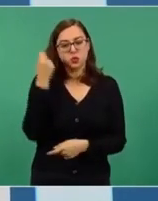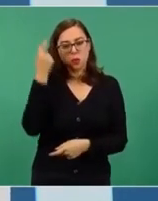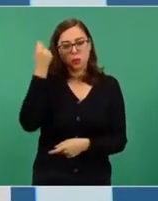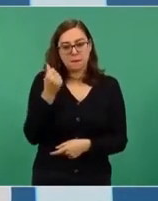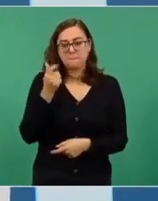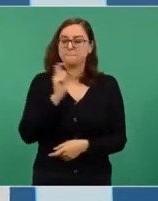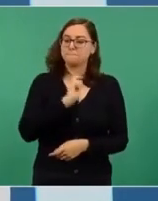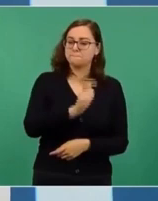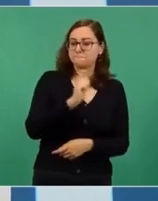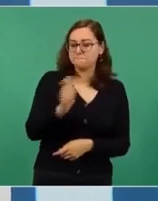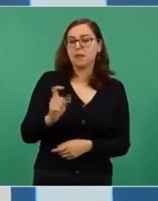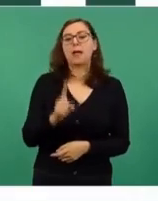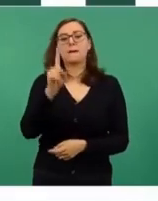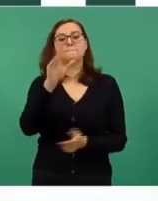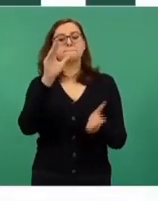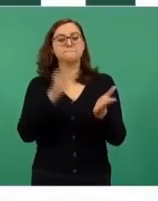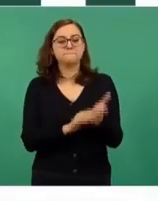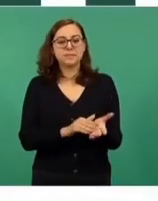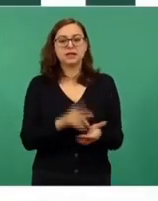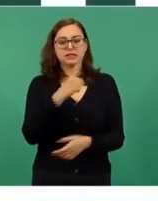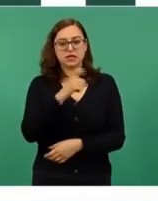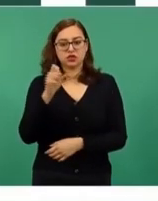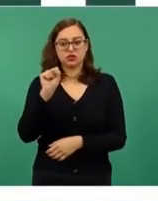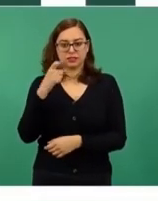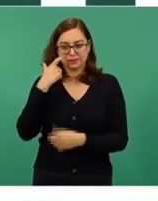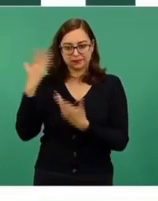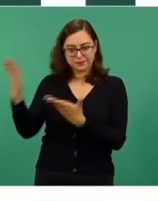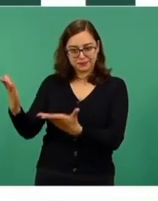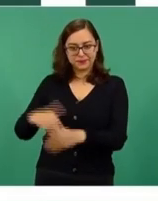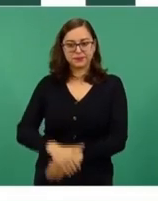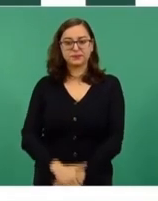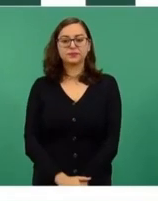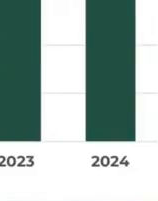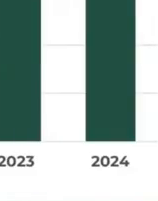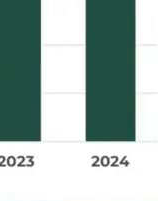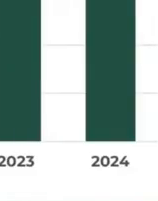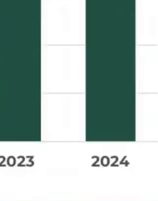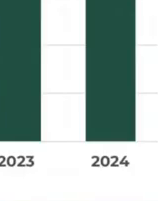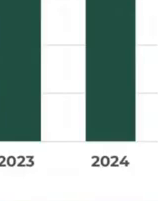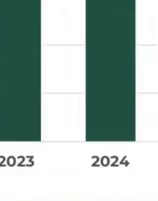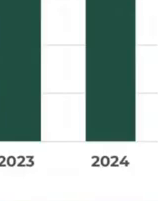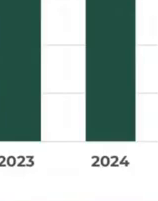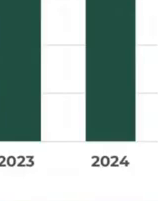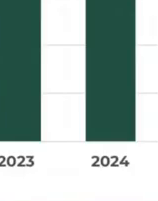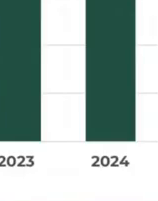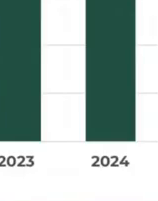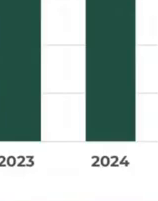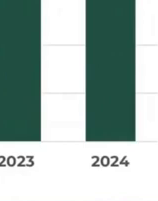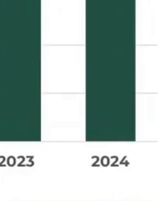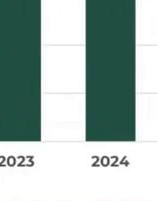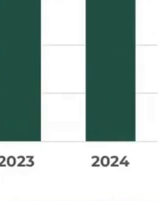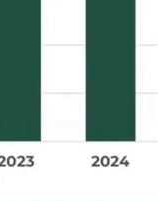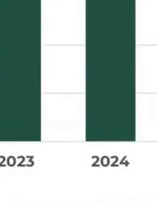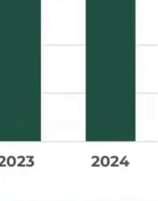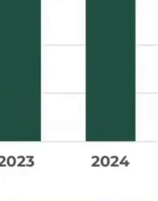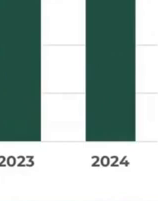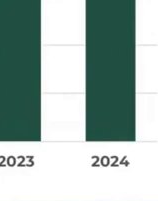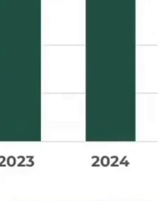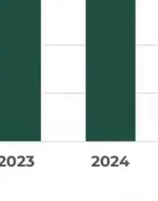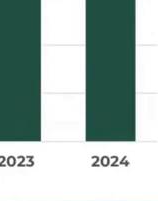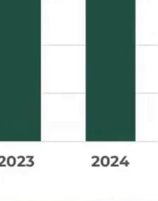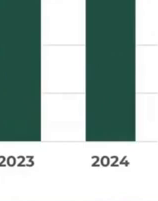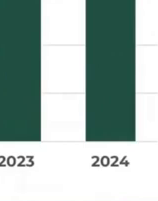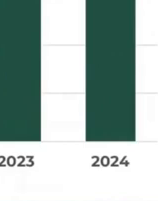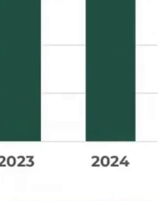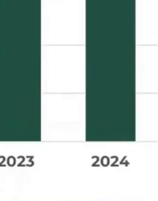eran mil ciento sesenta pesos bimestrales. Se cumplió el compromiso de duplicar el monto de la pensión